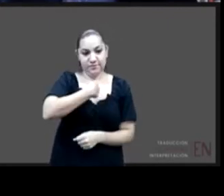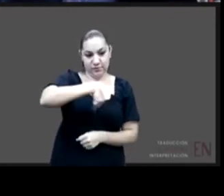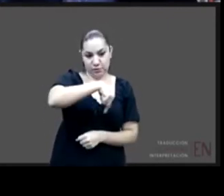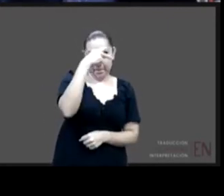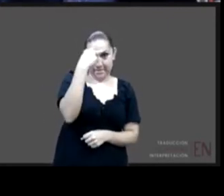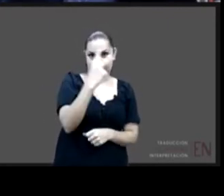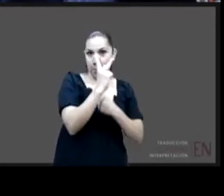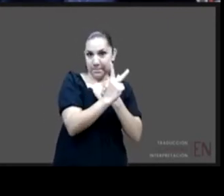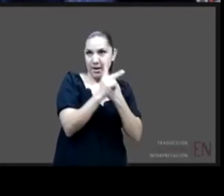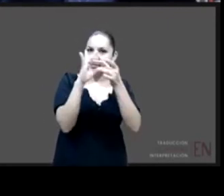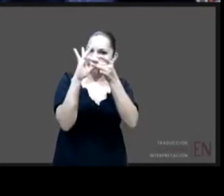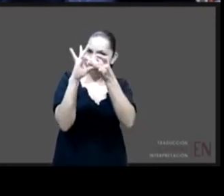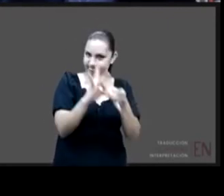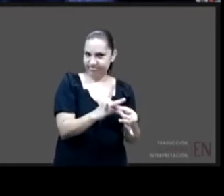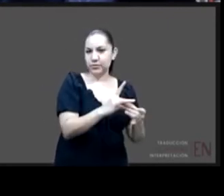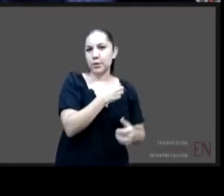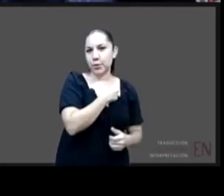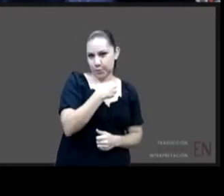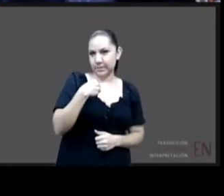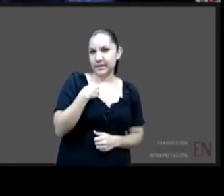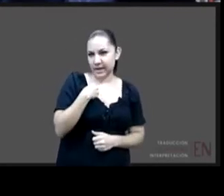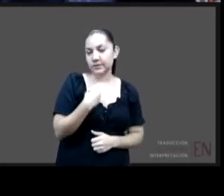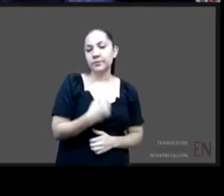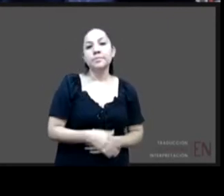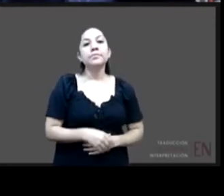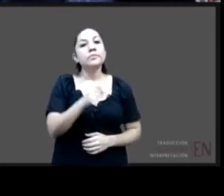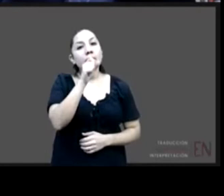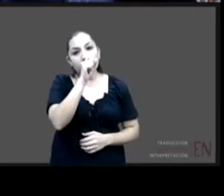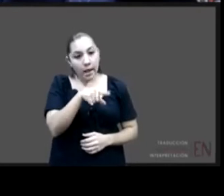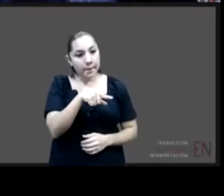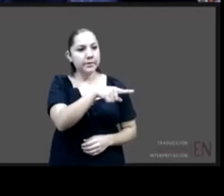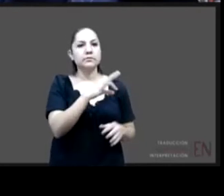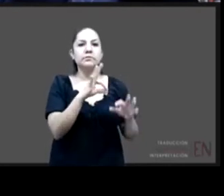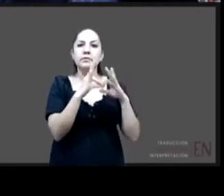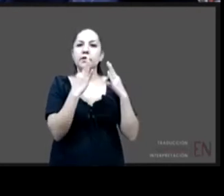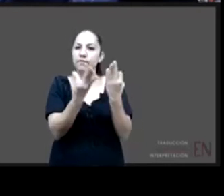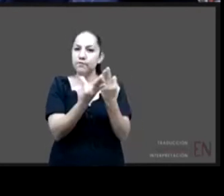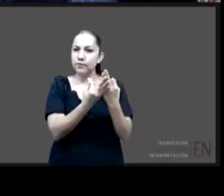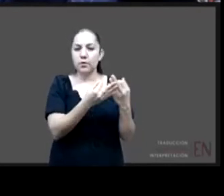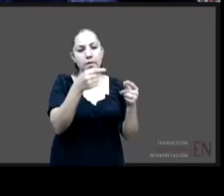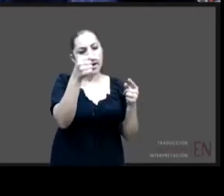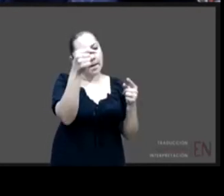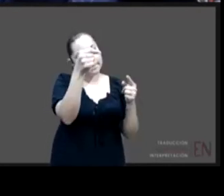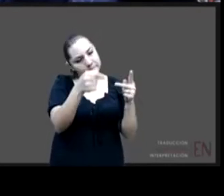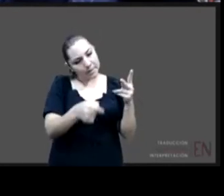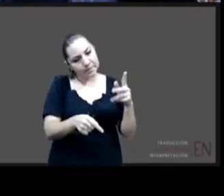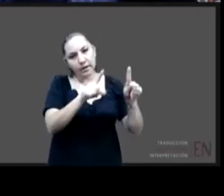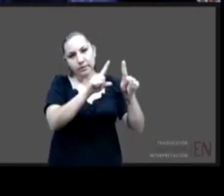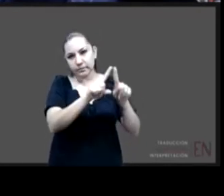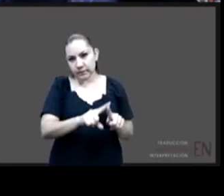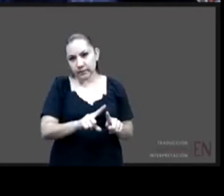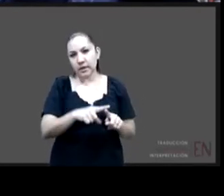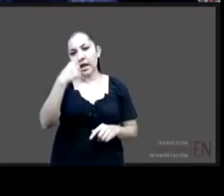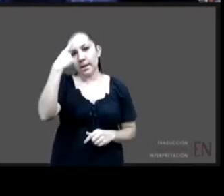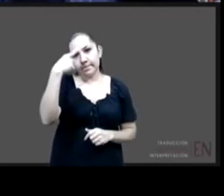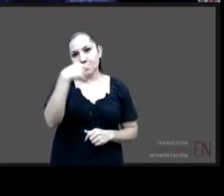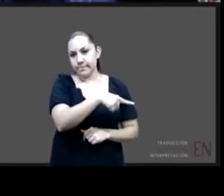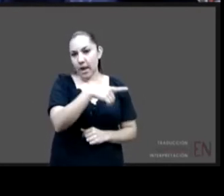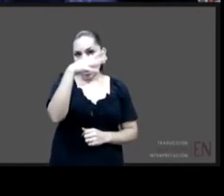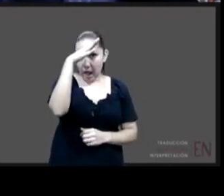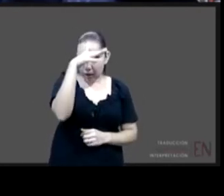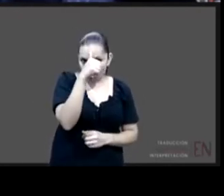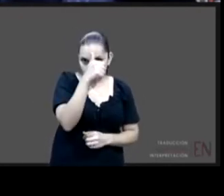el dispositivo de protección contenido en la convención también se ha bajado ya a